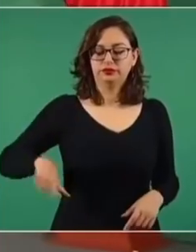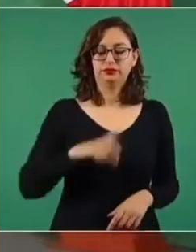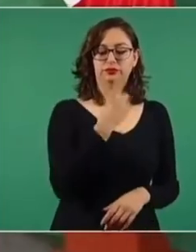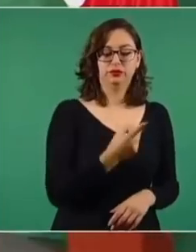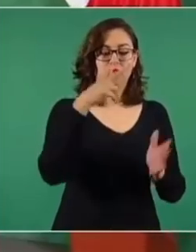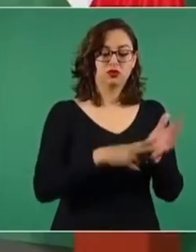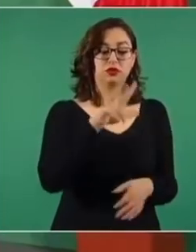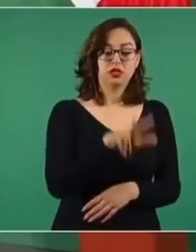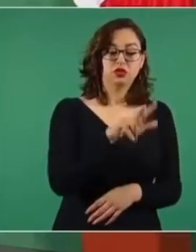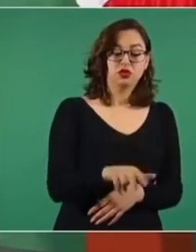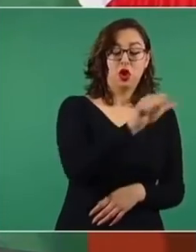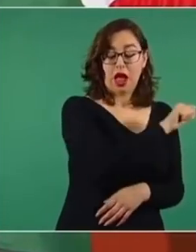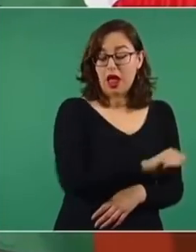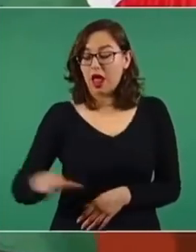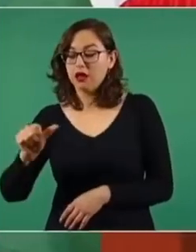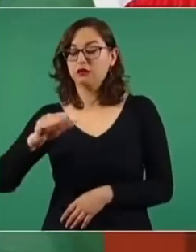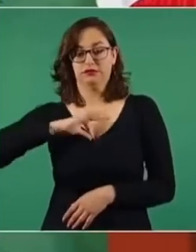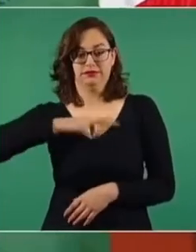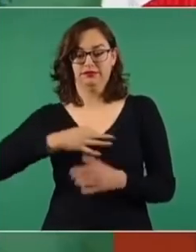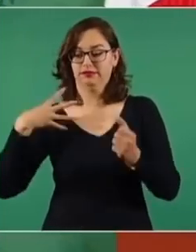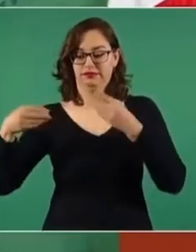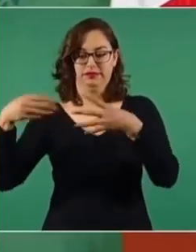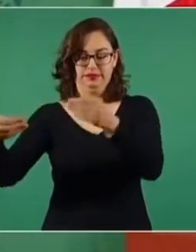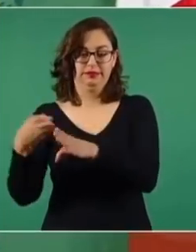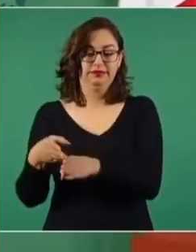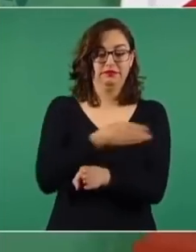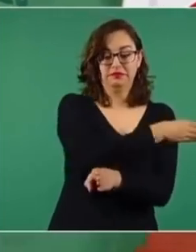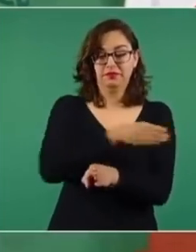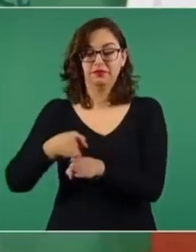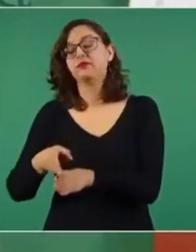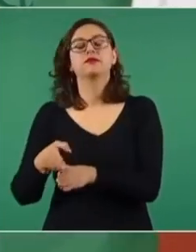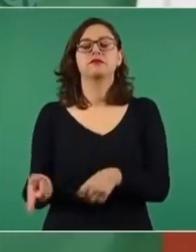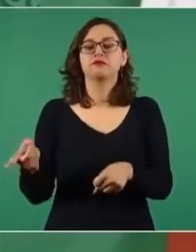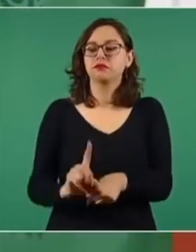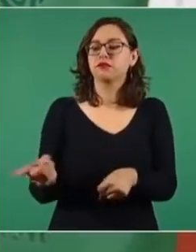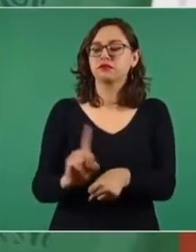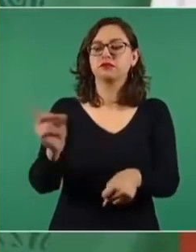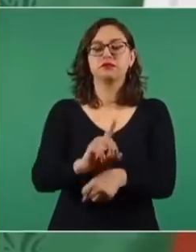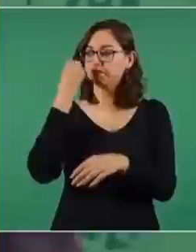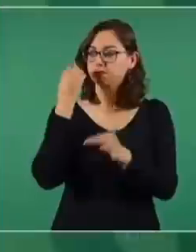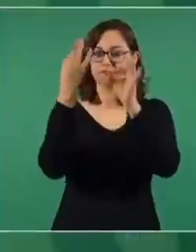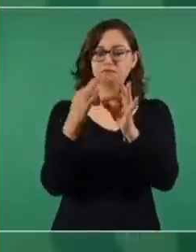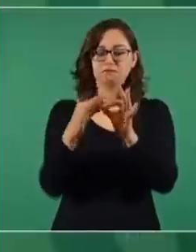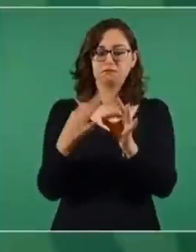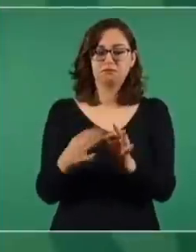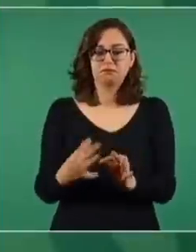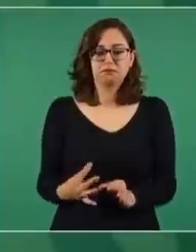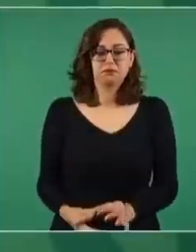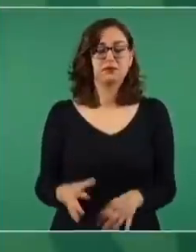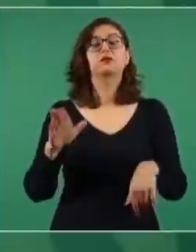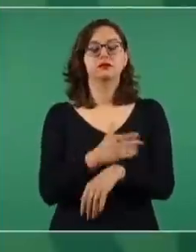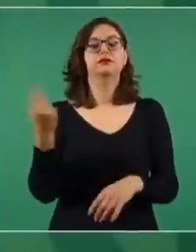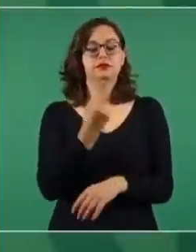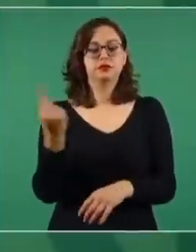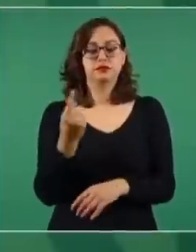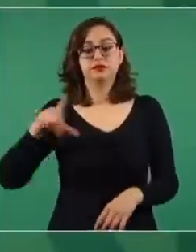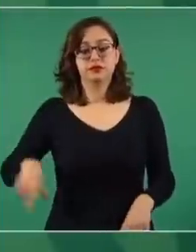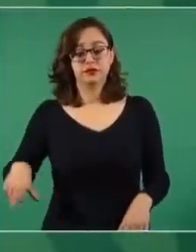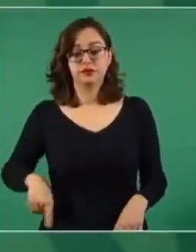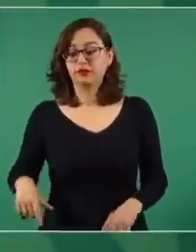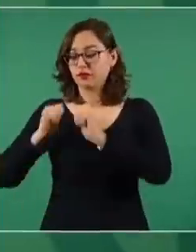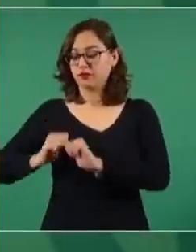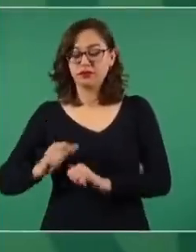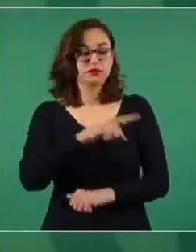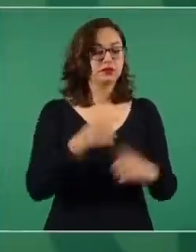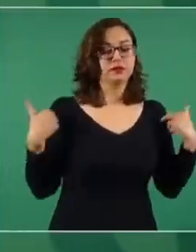gobierno hasta la pandemia no hubo un solo día sin clases. Hay una relación fraterna